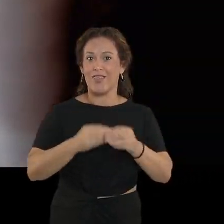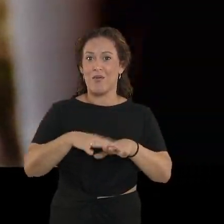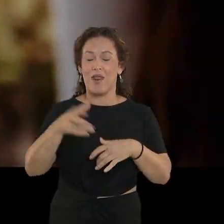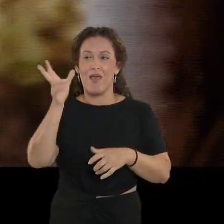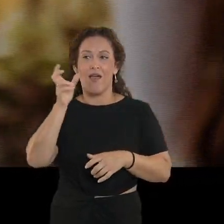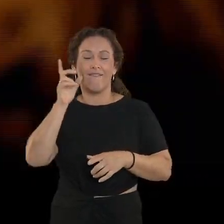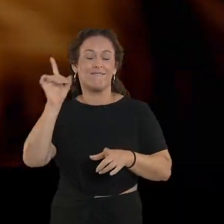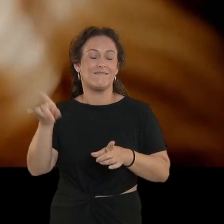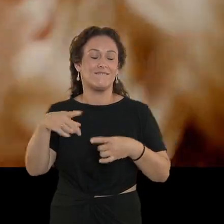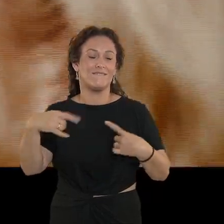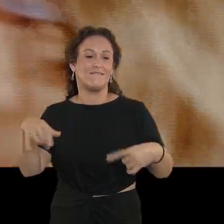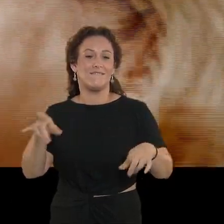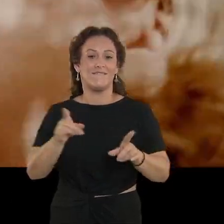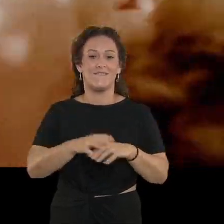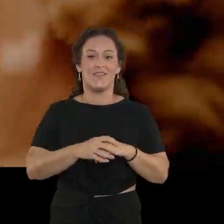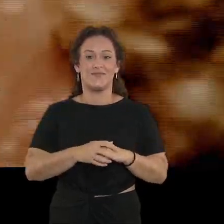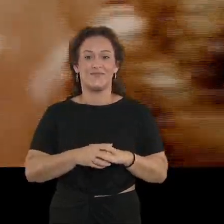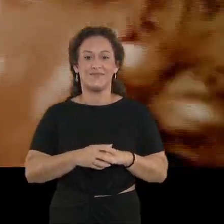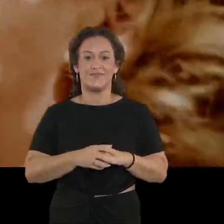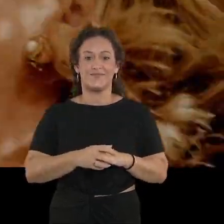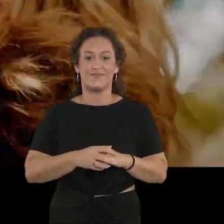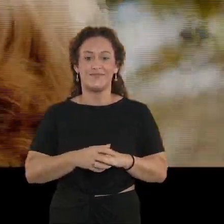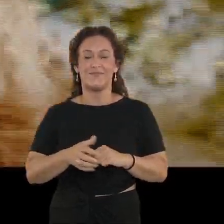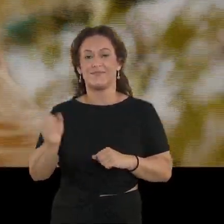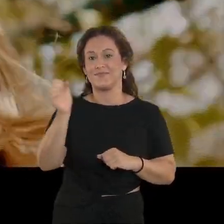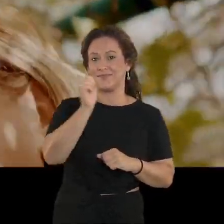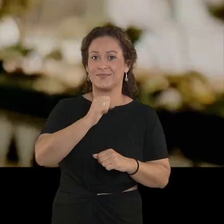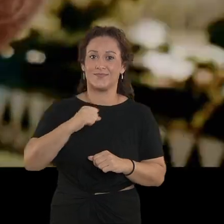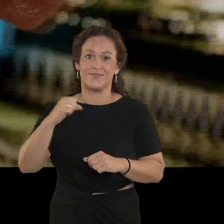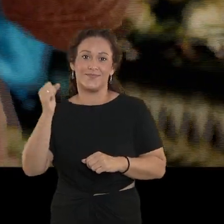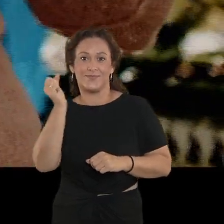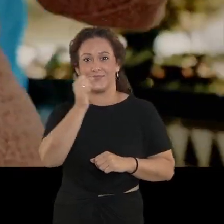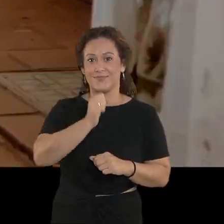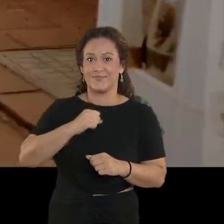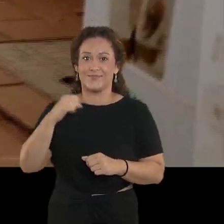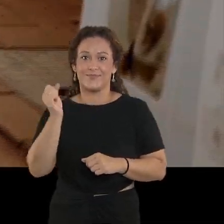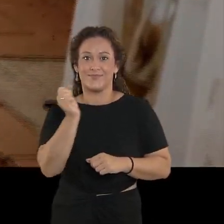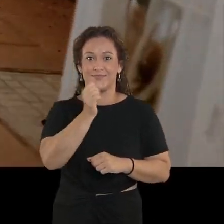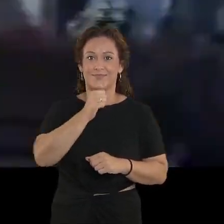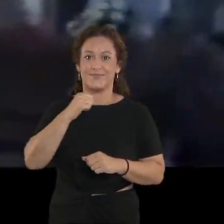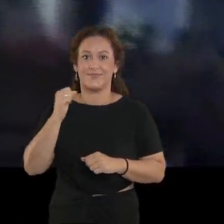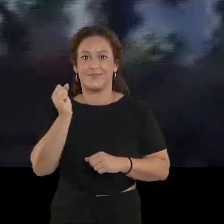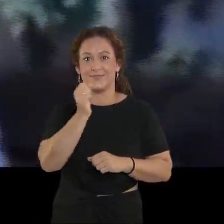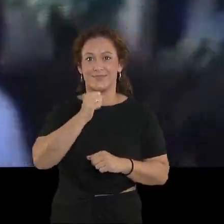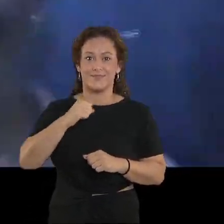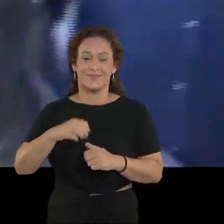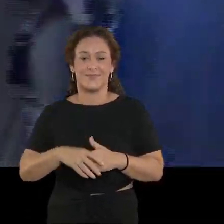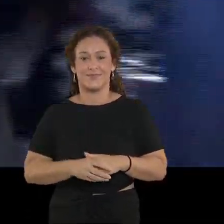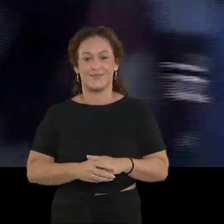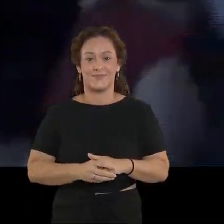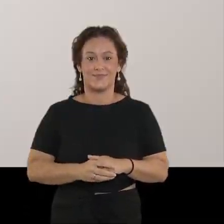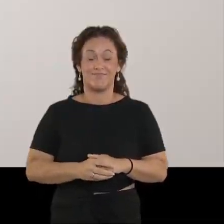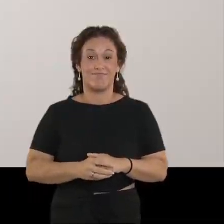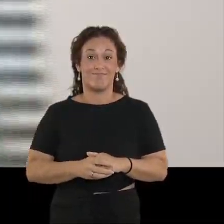para nuestros oídos. Yo quiero ser tuyo otra vez. Que me lleves contigo sin mirar